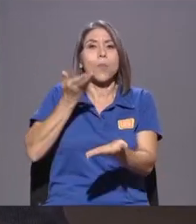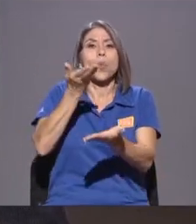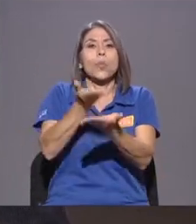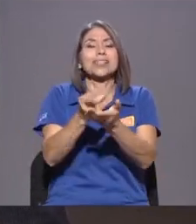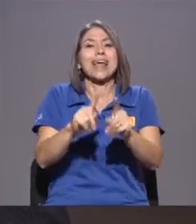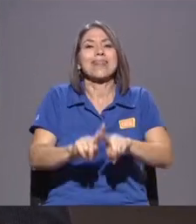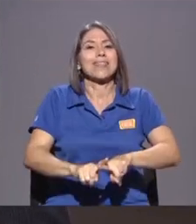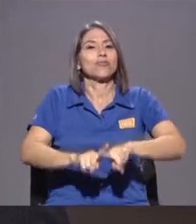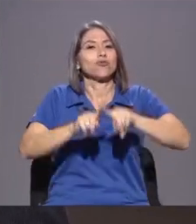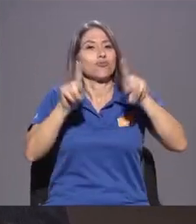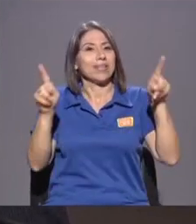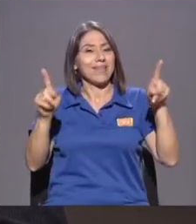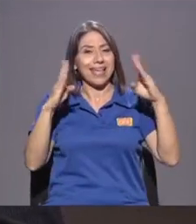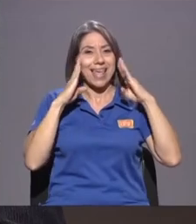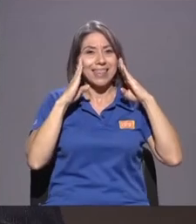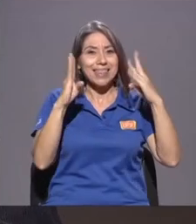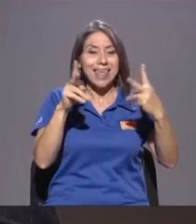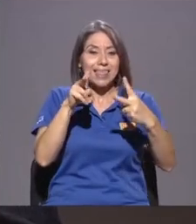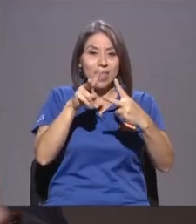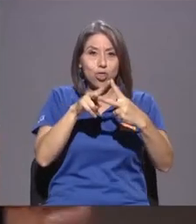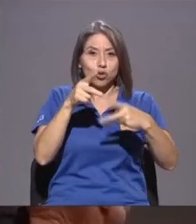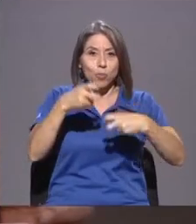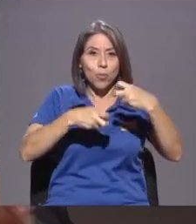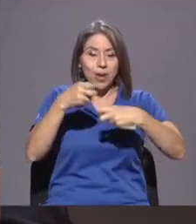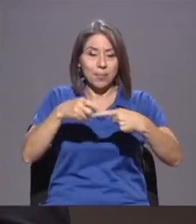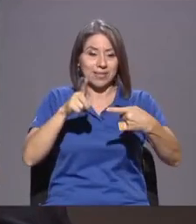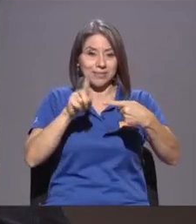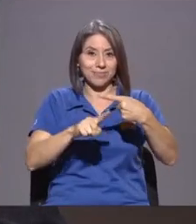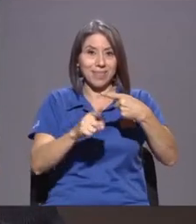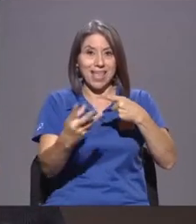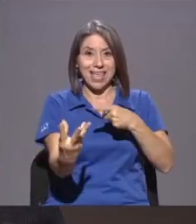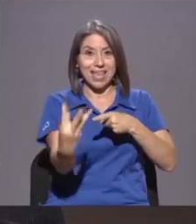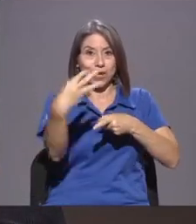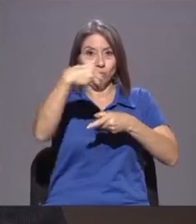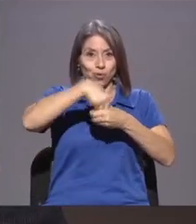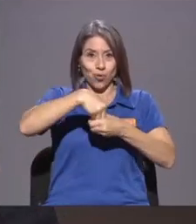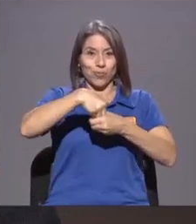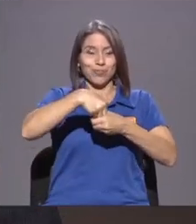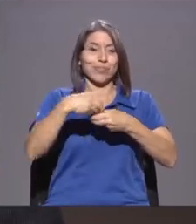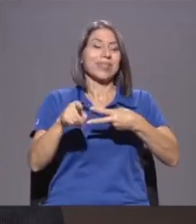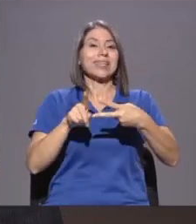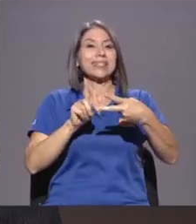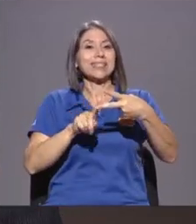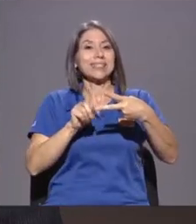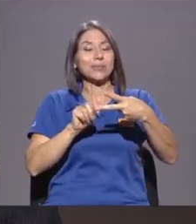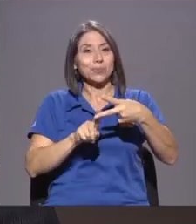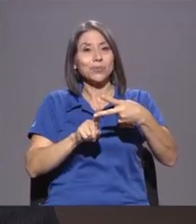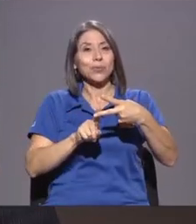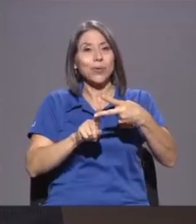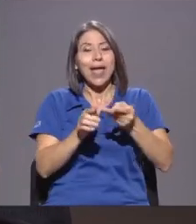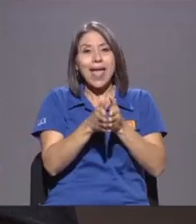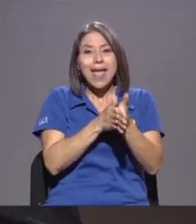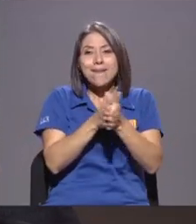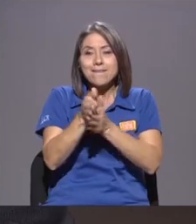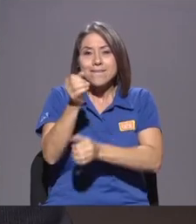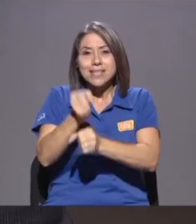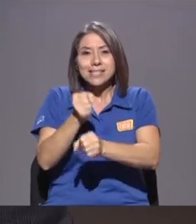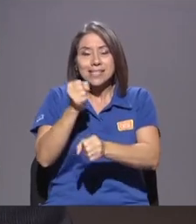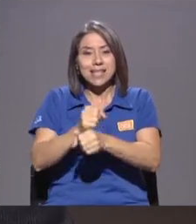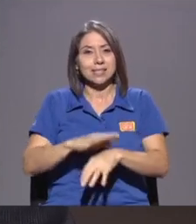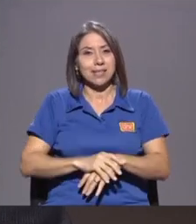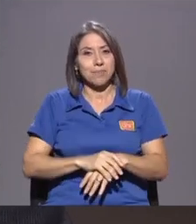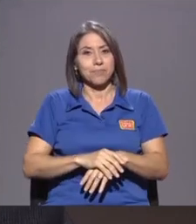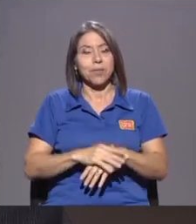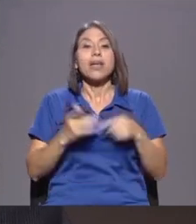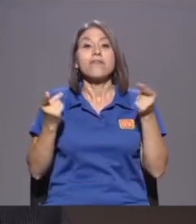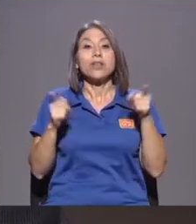Que Atienda Dos Problemas El De Inclusión Que Fue El Que Mencionamos Antes Del Corte Y El Segundo El De La Eficiencia Resulta